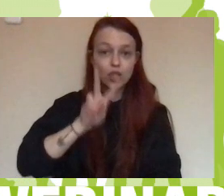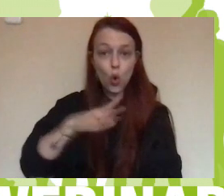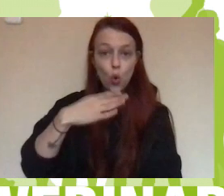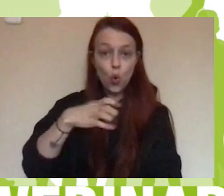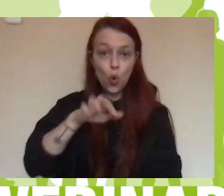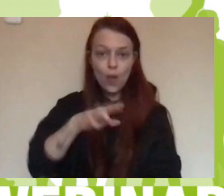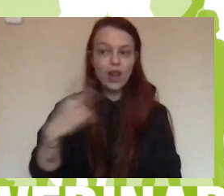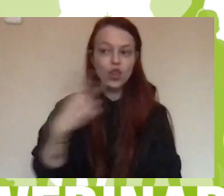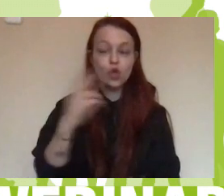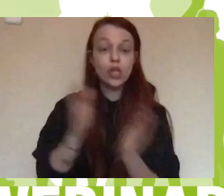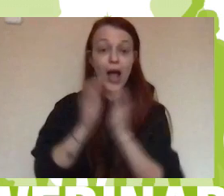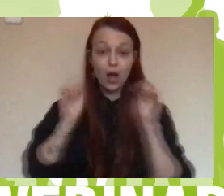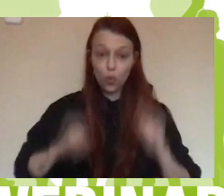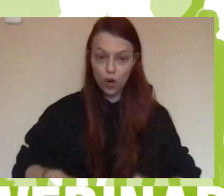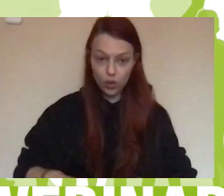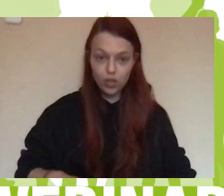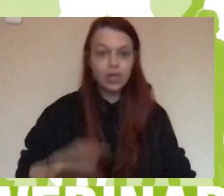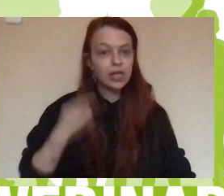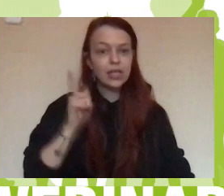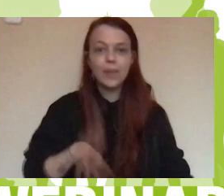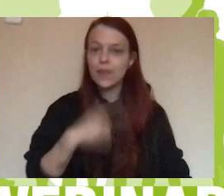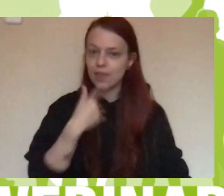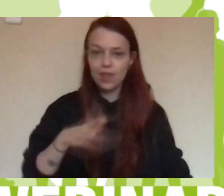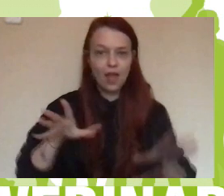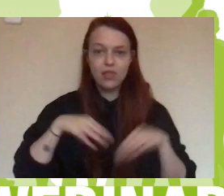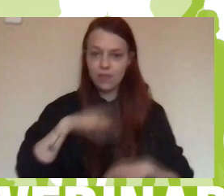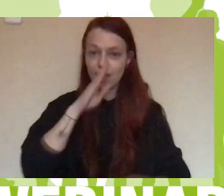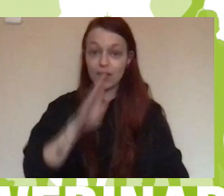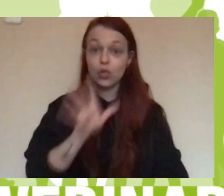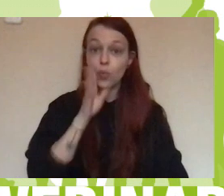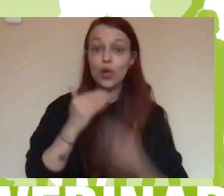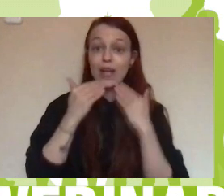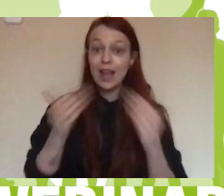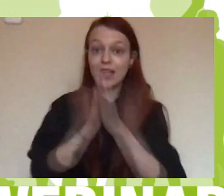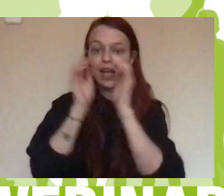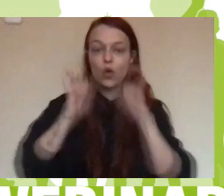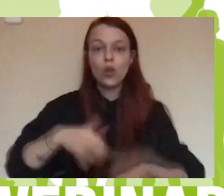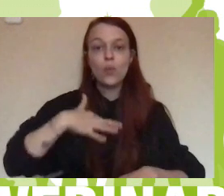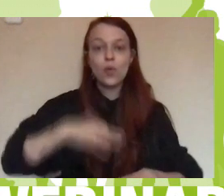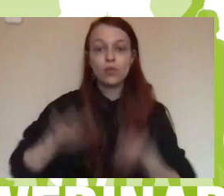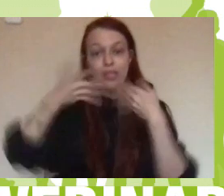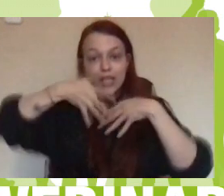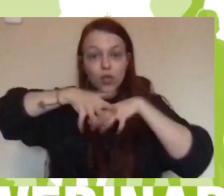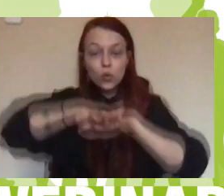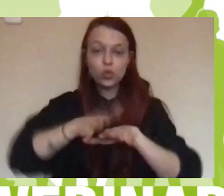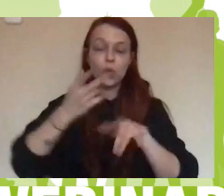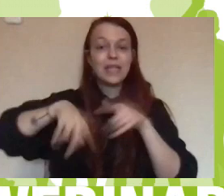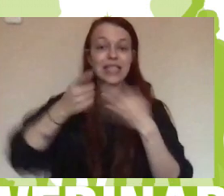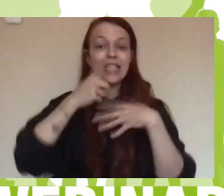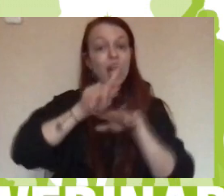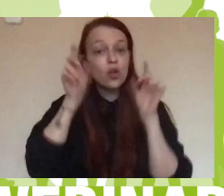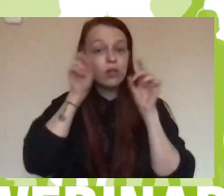también nos afecta directamente, porque nos permite ampliar esa inclusión y esa integración educativa